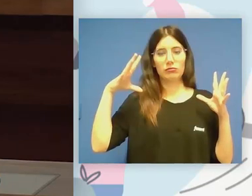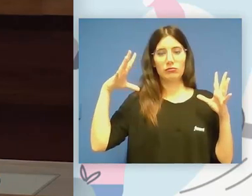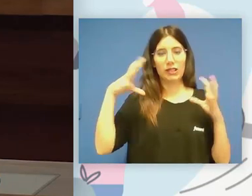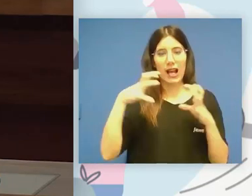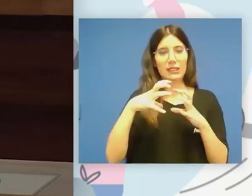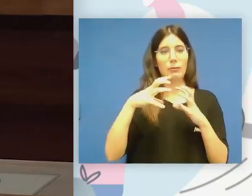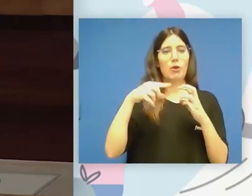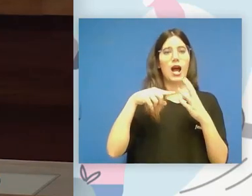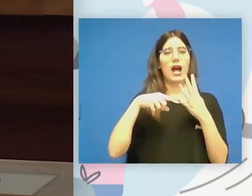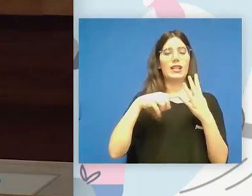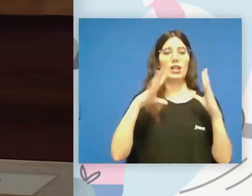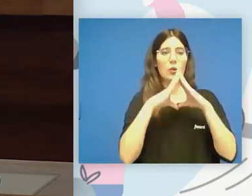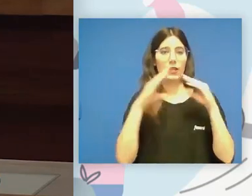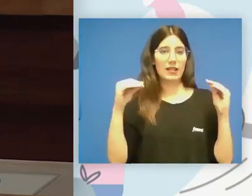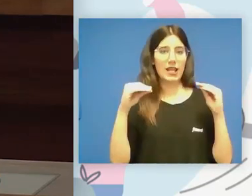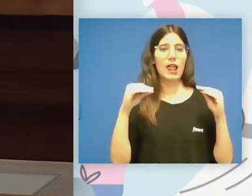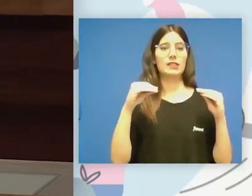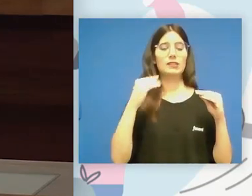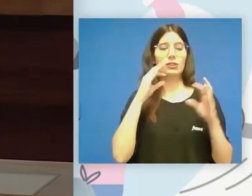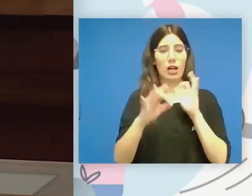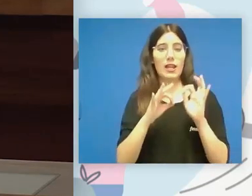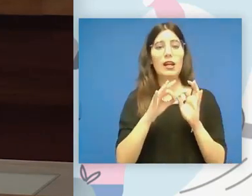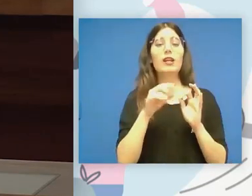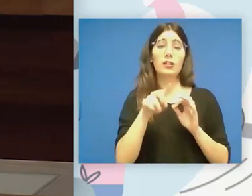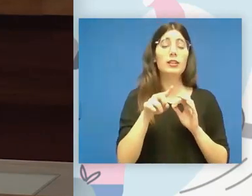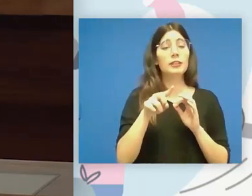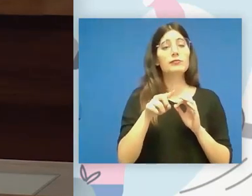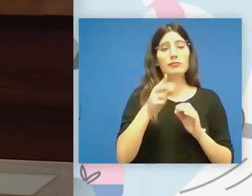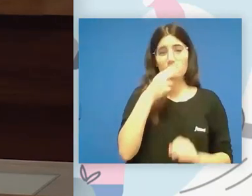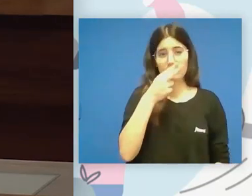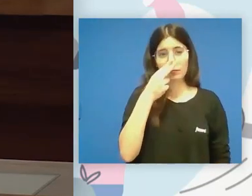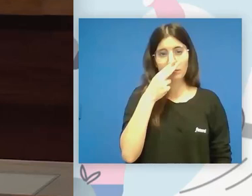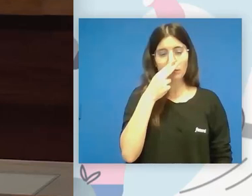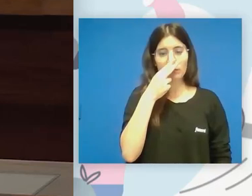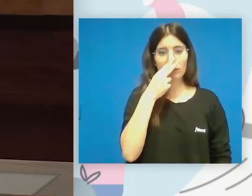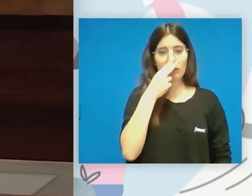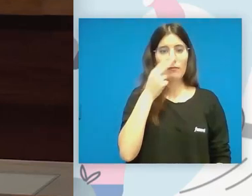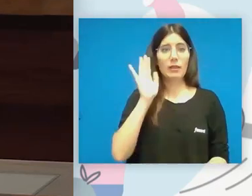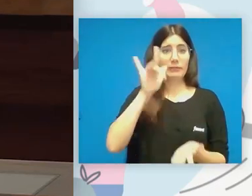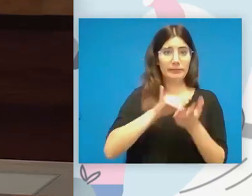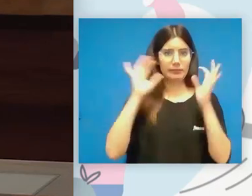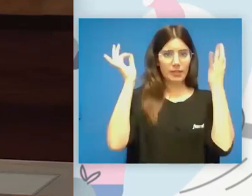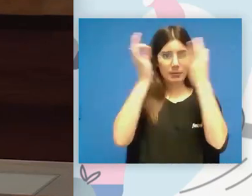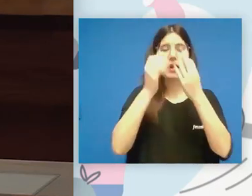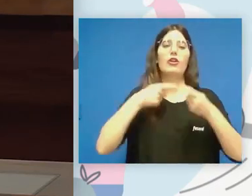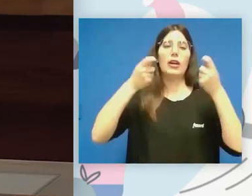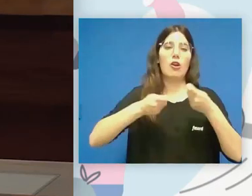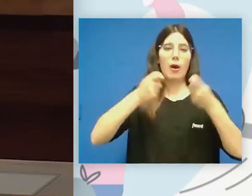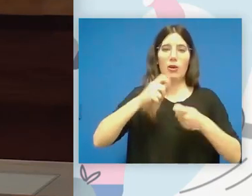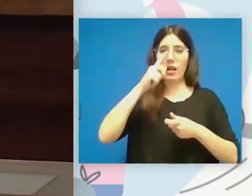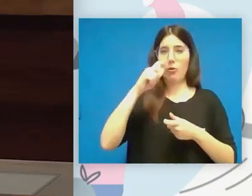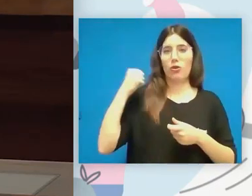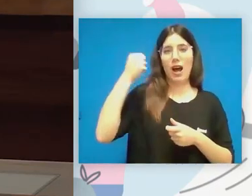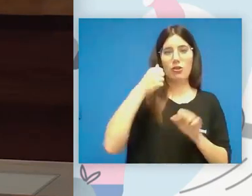universidades que lo organizan. Es un certamen interesantísimo y enhorabuena por el trabajo durante todos estos años y que sigan